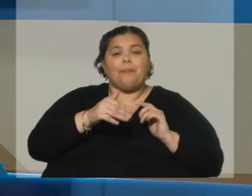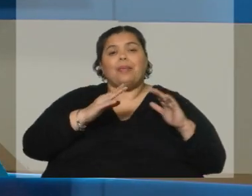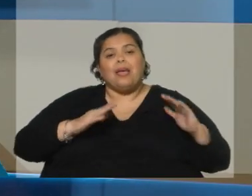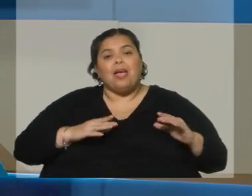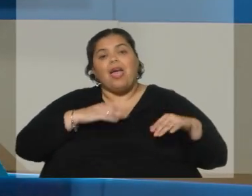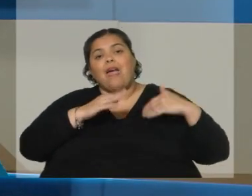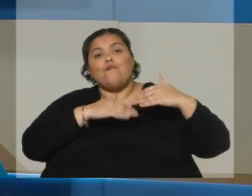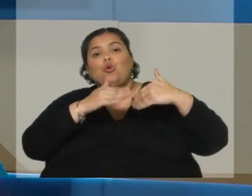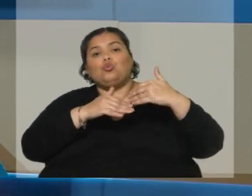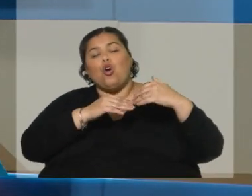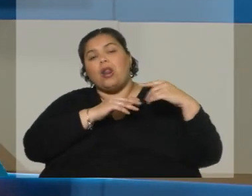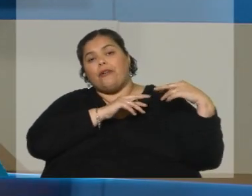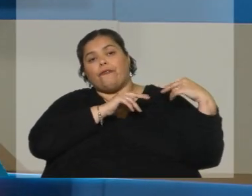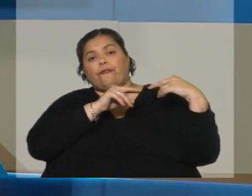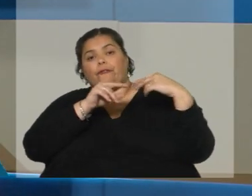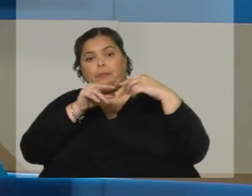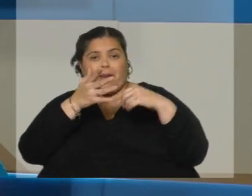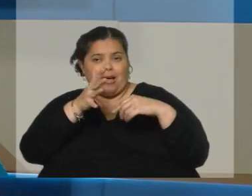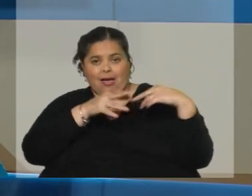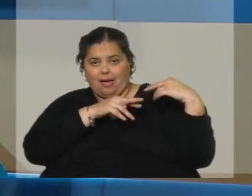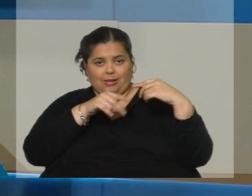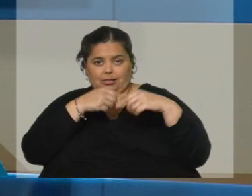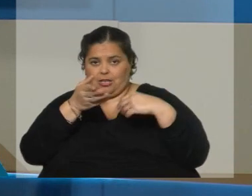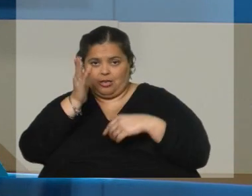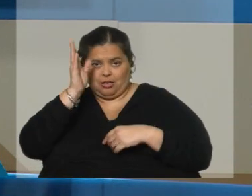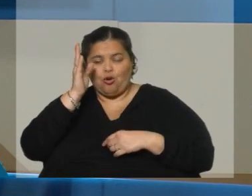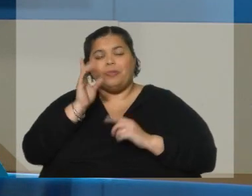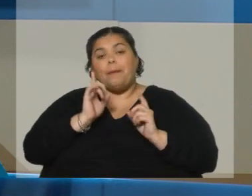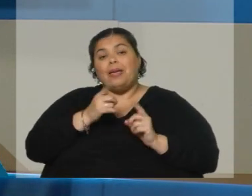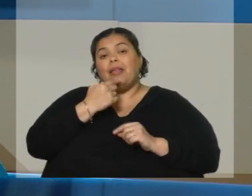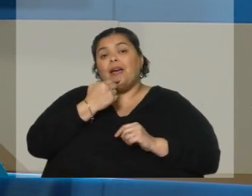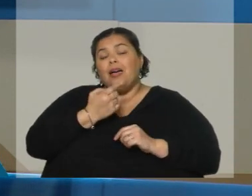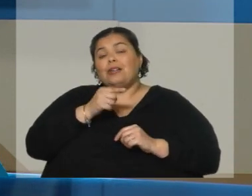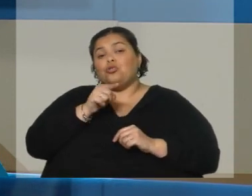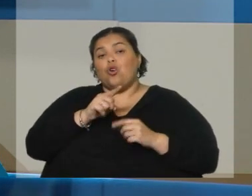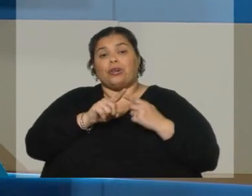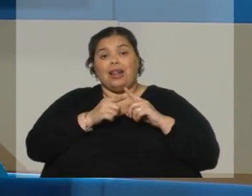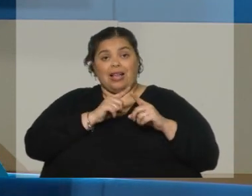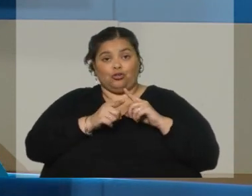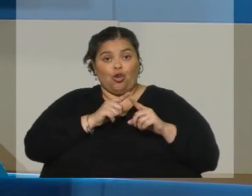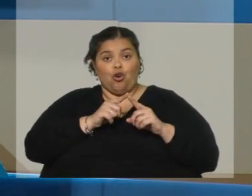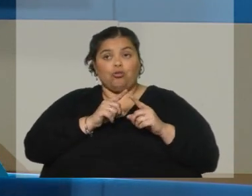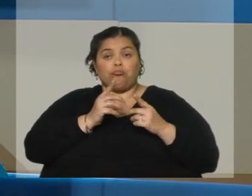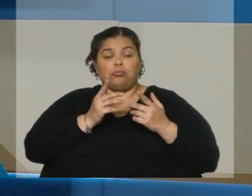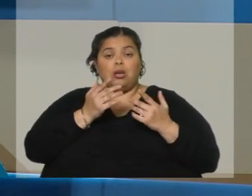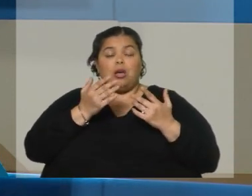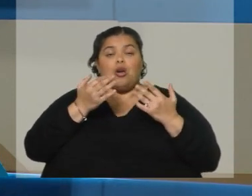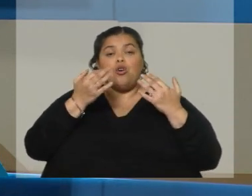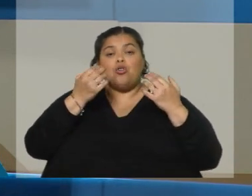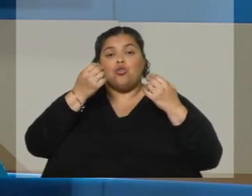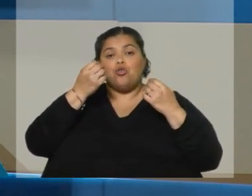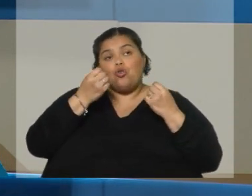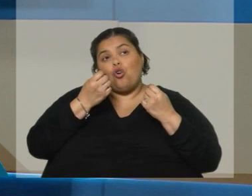en una forma similar de aquí en adelante. Generalmente, eso también tiene una relación, a veces inversa, con la